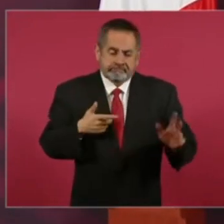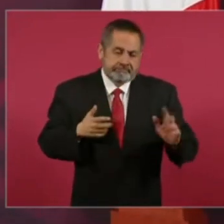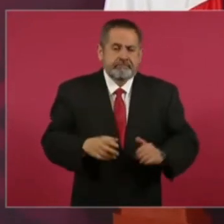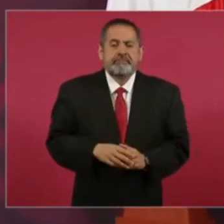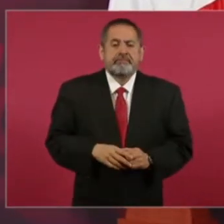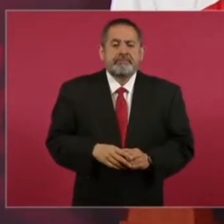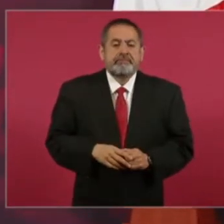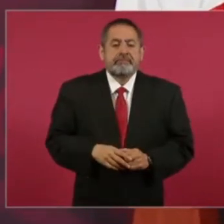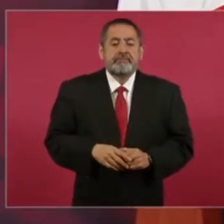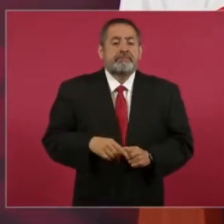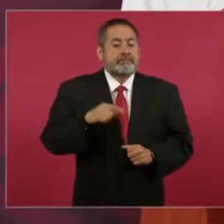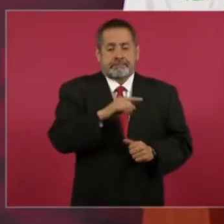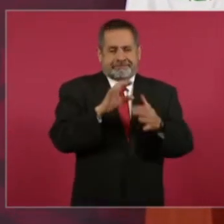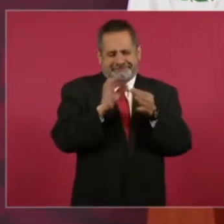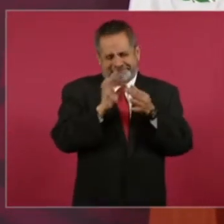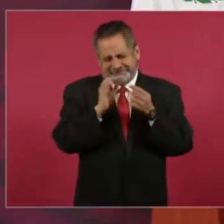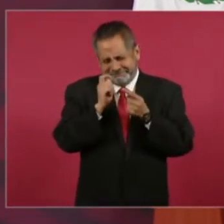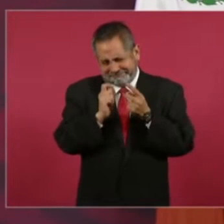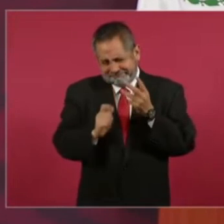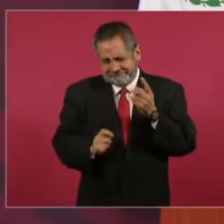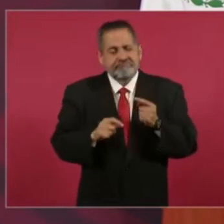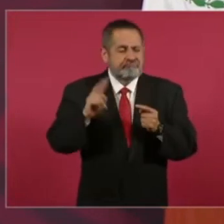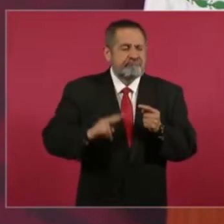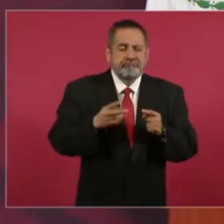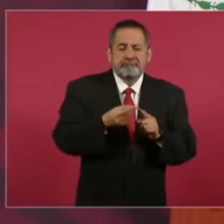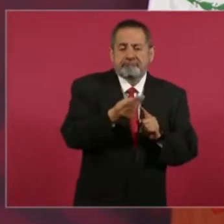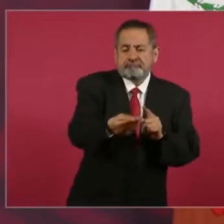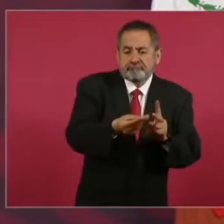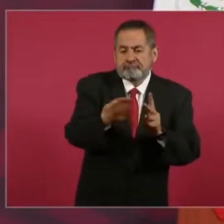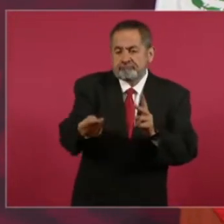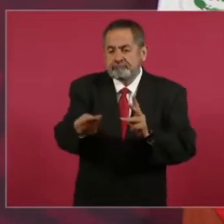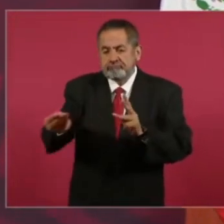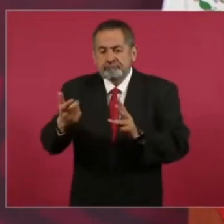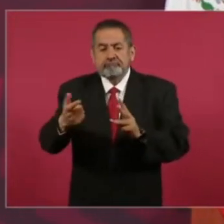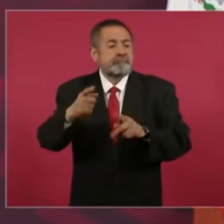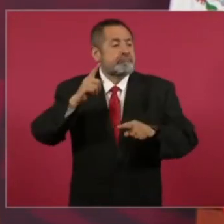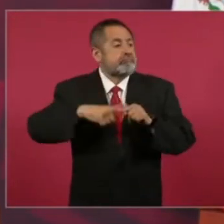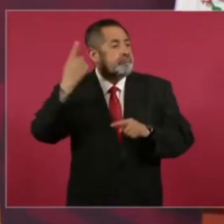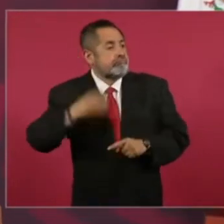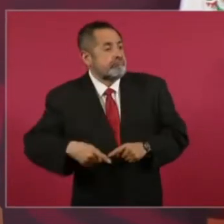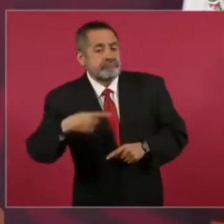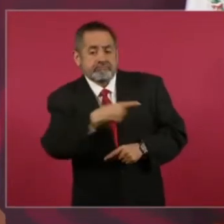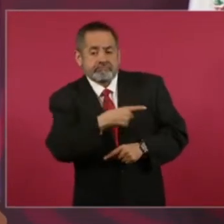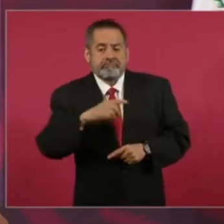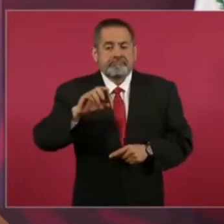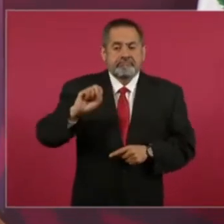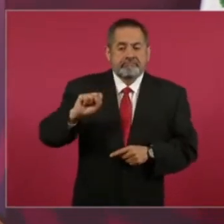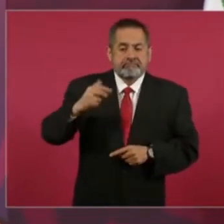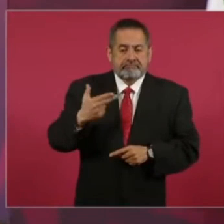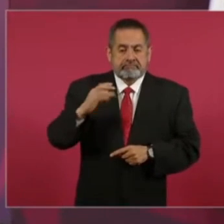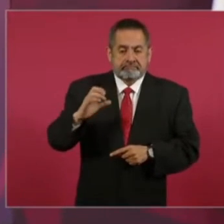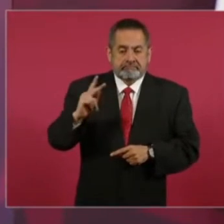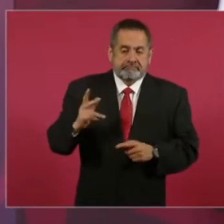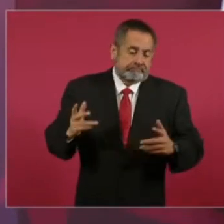donde detalla cómo les dio dinero por órganes del secretario de Hacienda cuando les digo